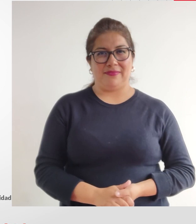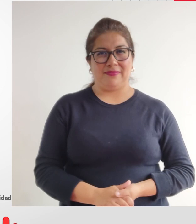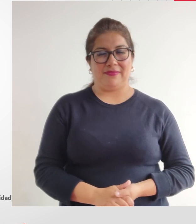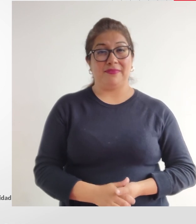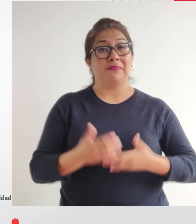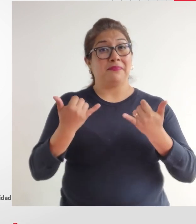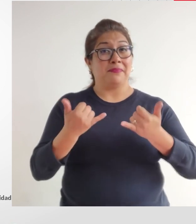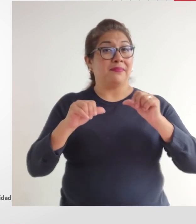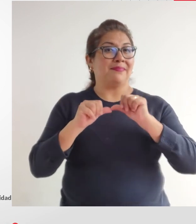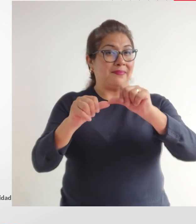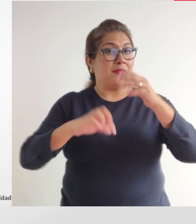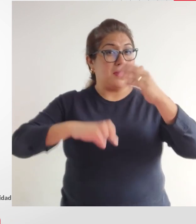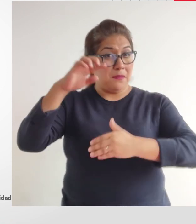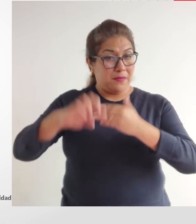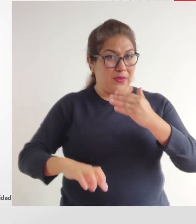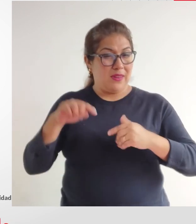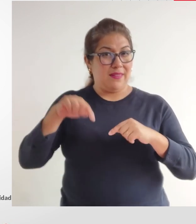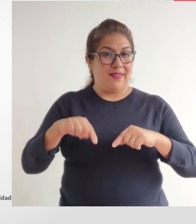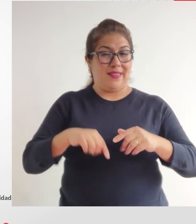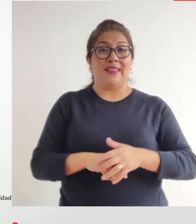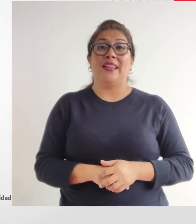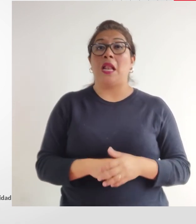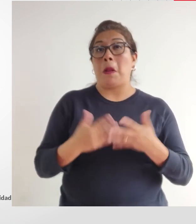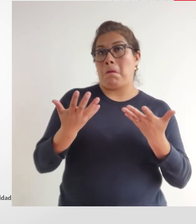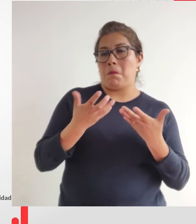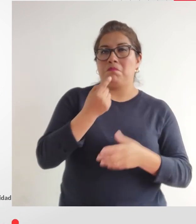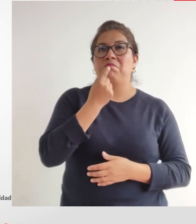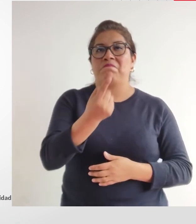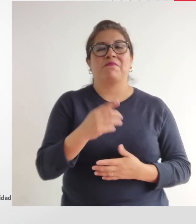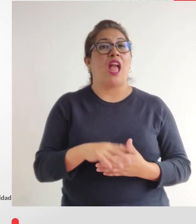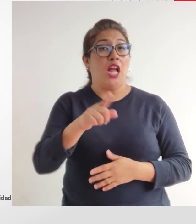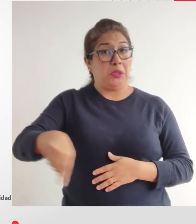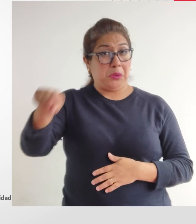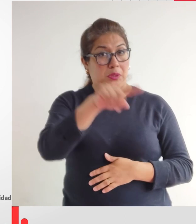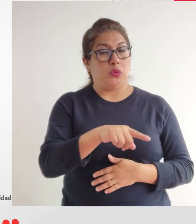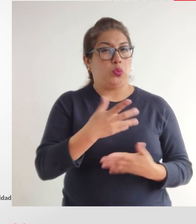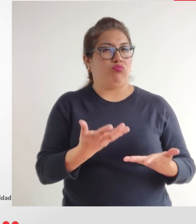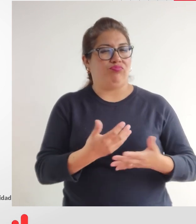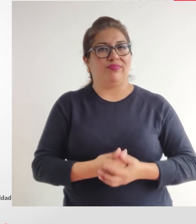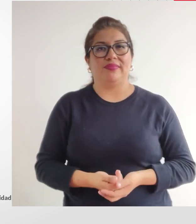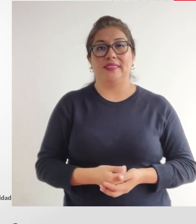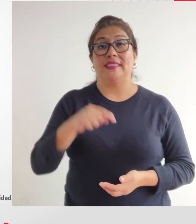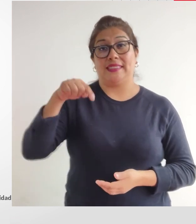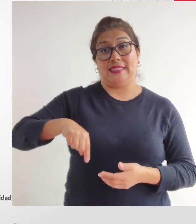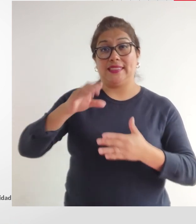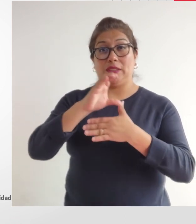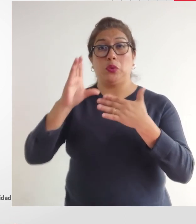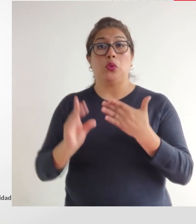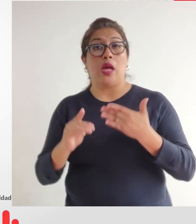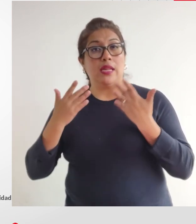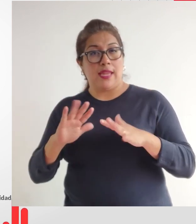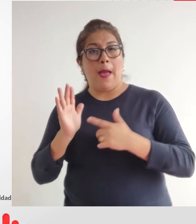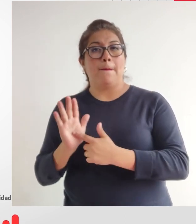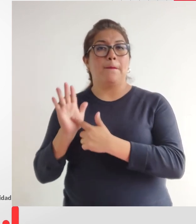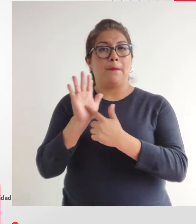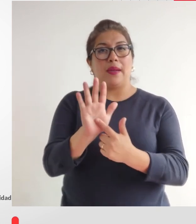Y seguimos con el programa Enrique para comentarles a todos ustedes que desde Conadis